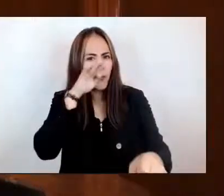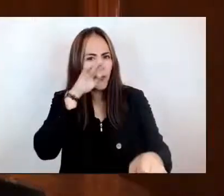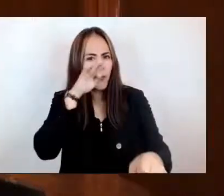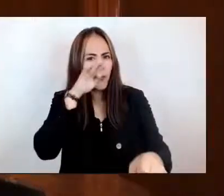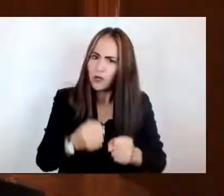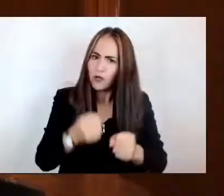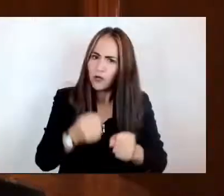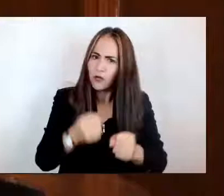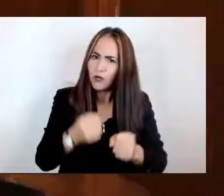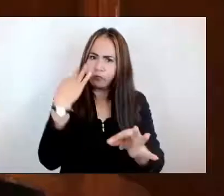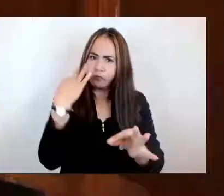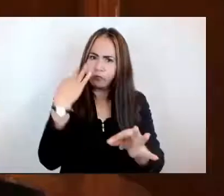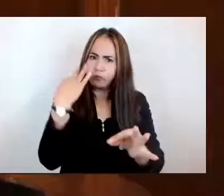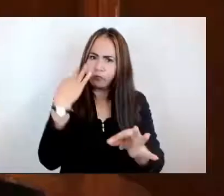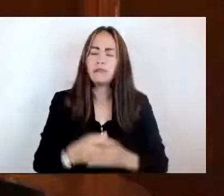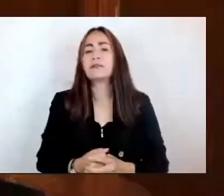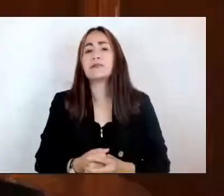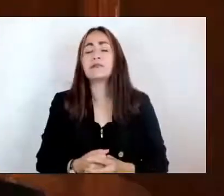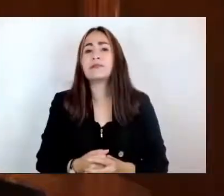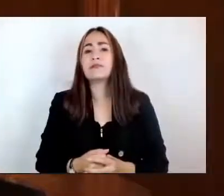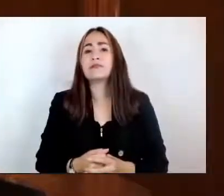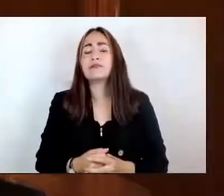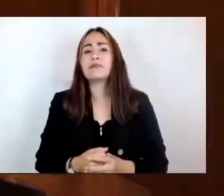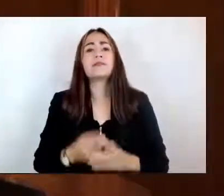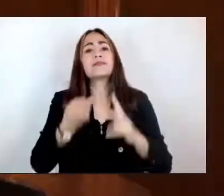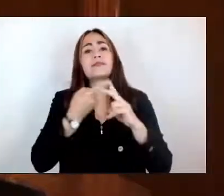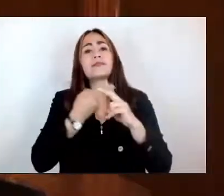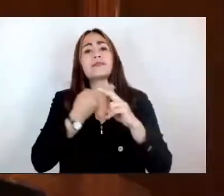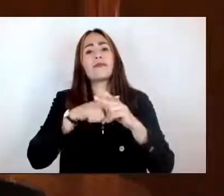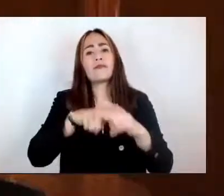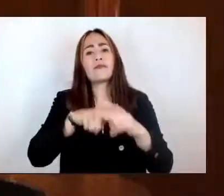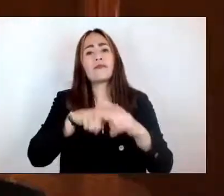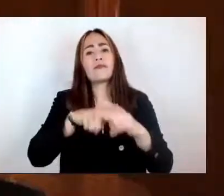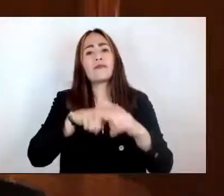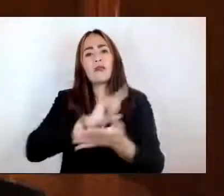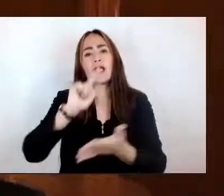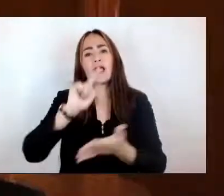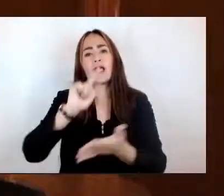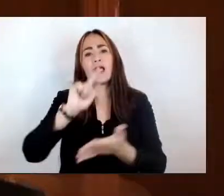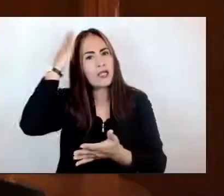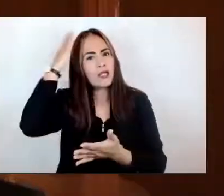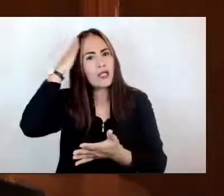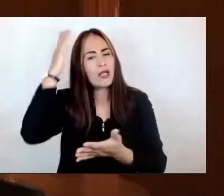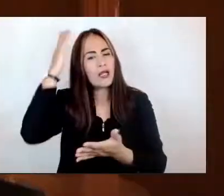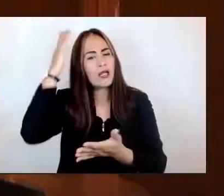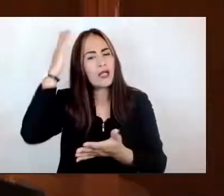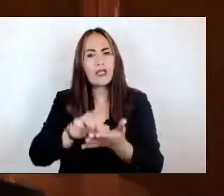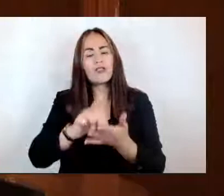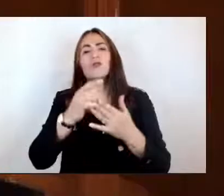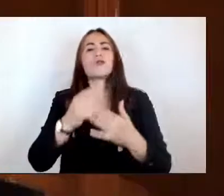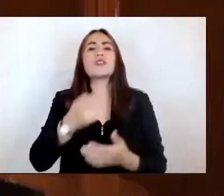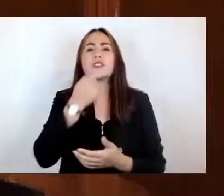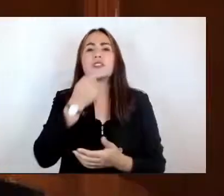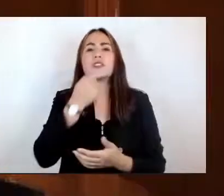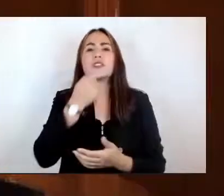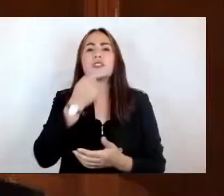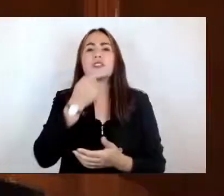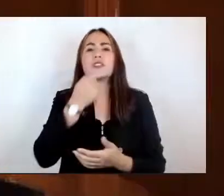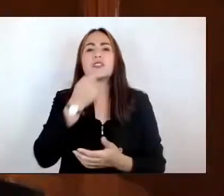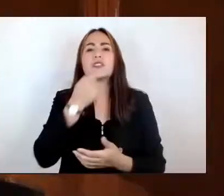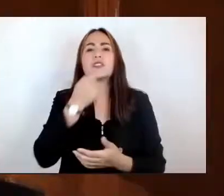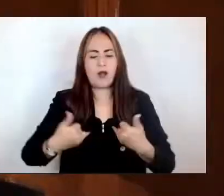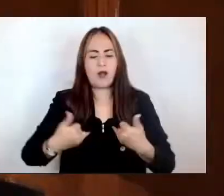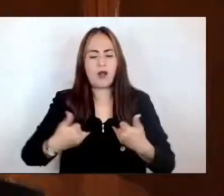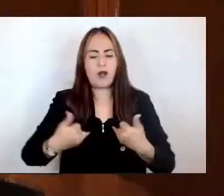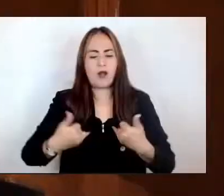Por otra parte, a partir de la entrada en vigor de la Ley General de los Derechos de Niñas, Niños y Adolescentes en diciembre del